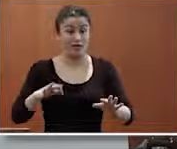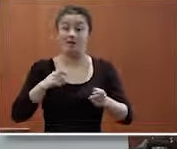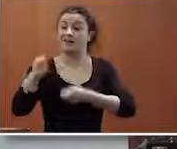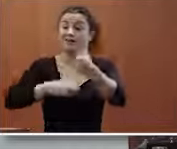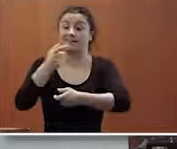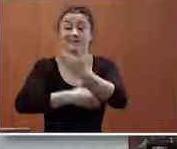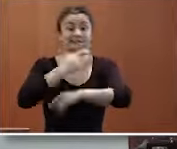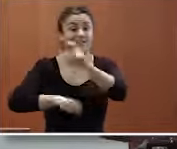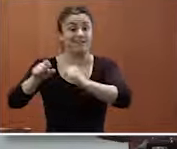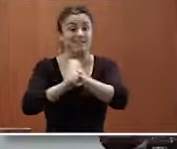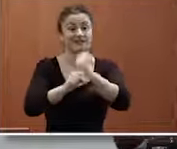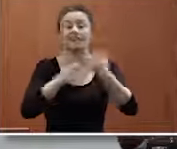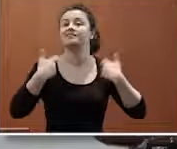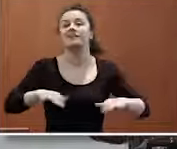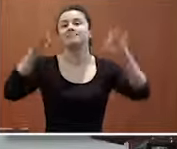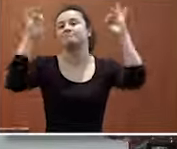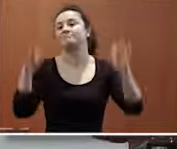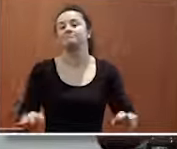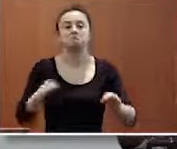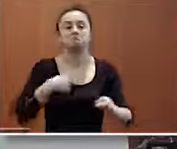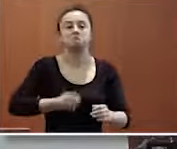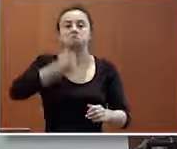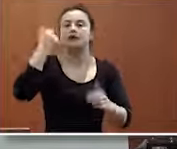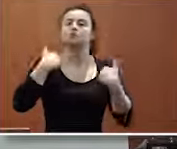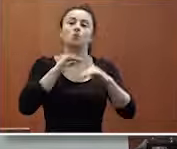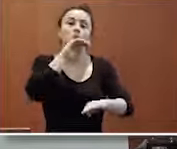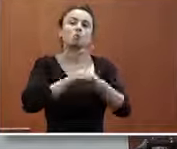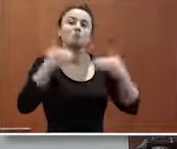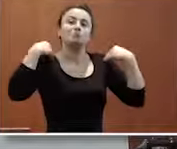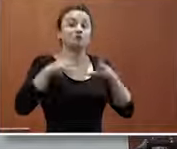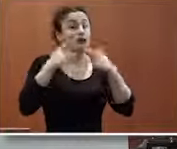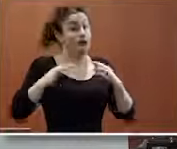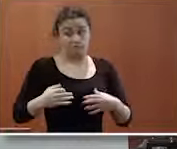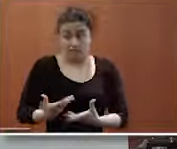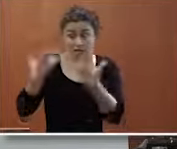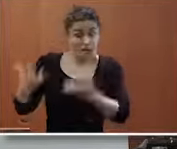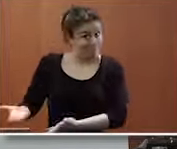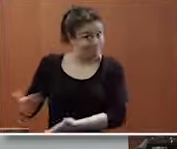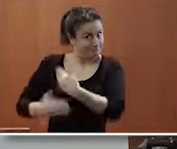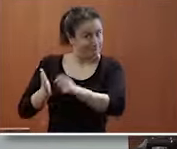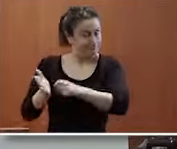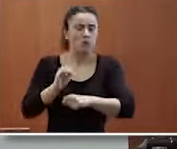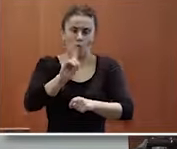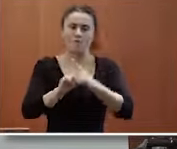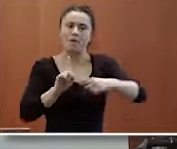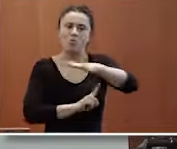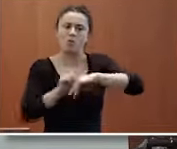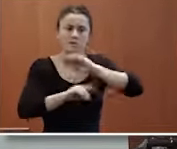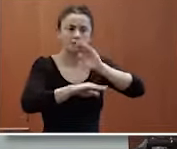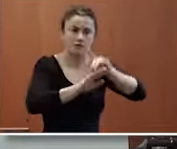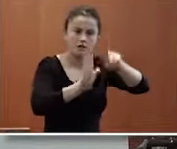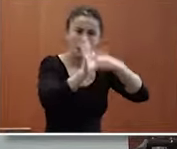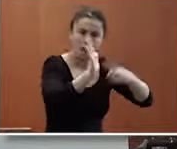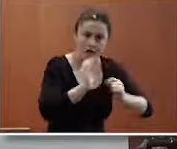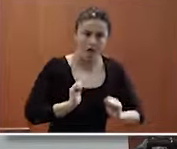trabajo ya mucha gente con discapacidad tiene agotado su perímetro de acción en el mundo de la responsabilidad social y por lo tanto todo el tema medioambiental todo el tema pues del